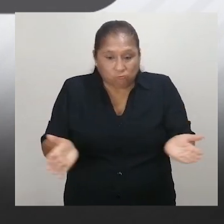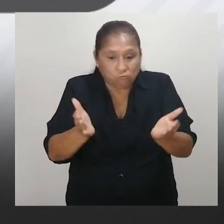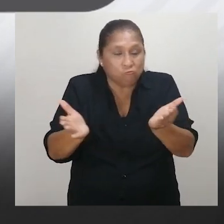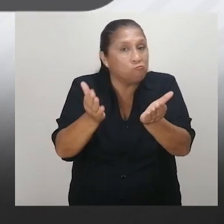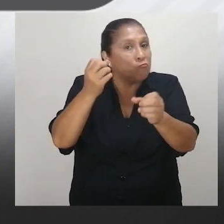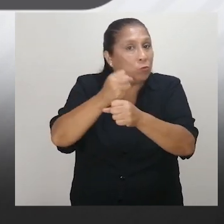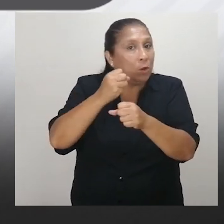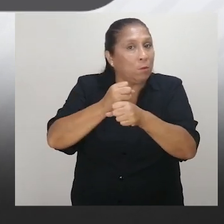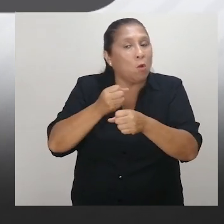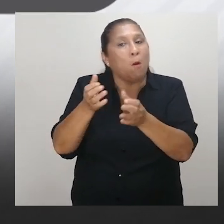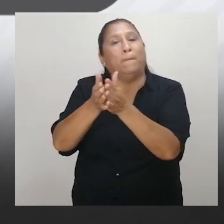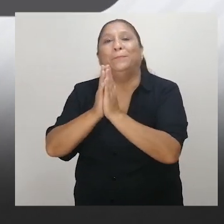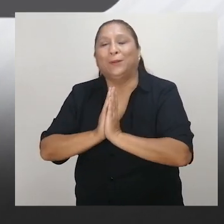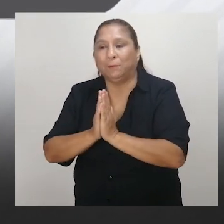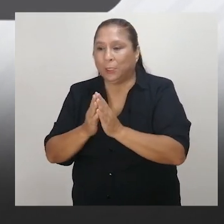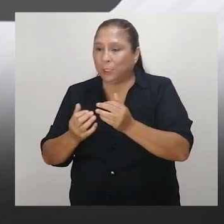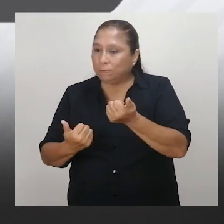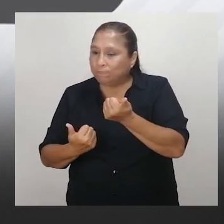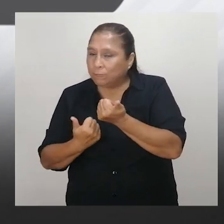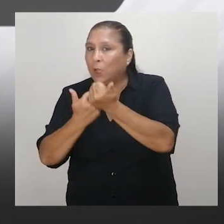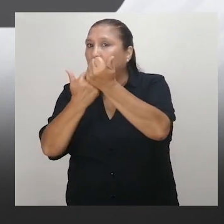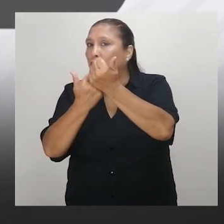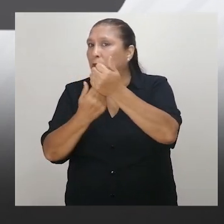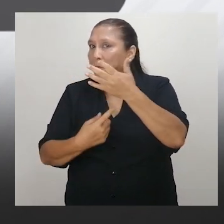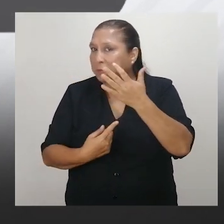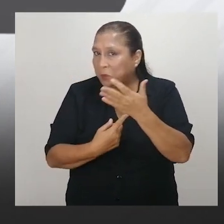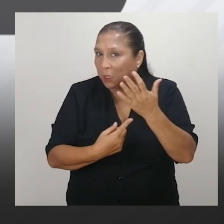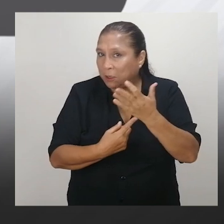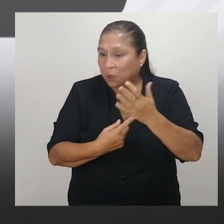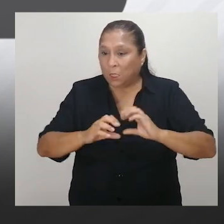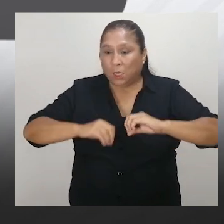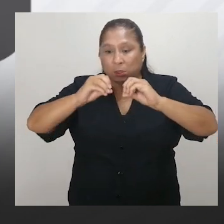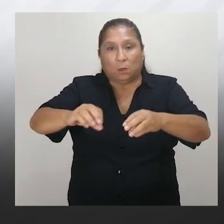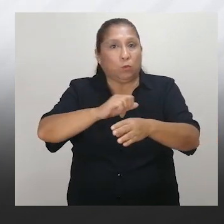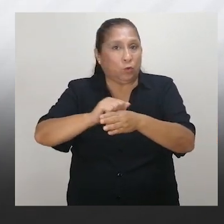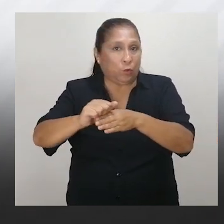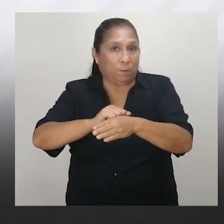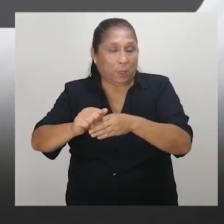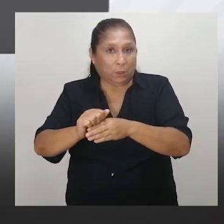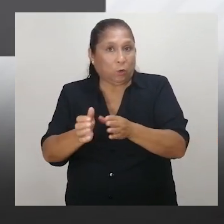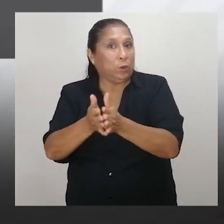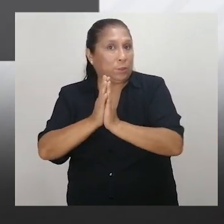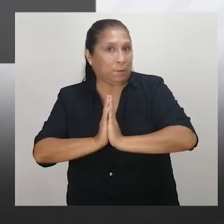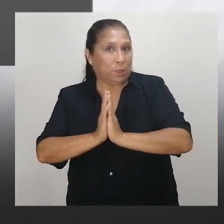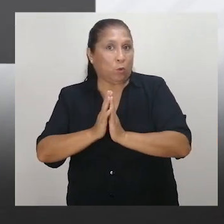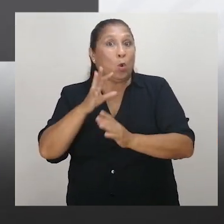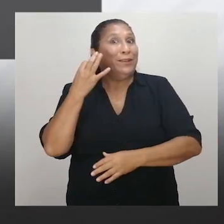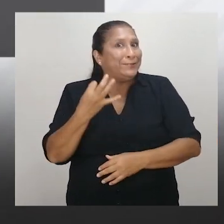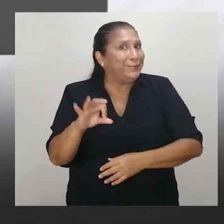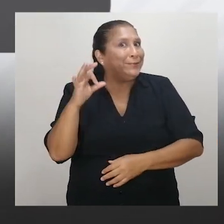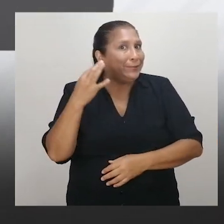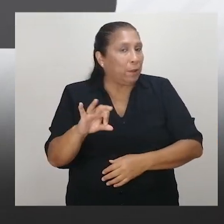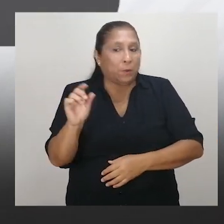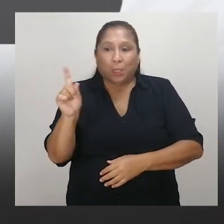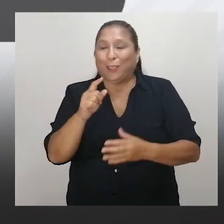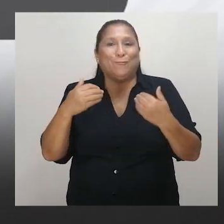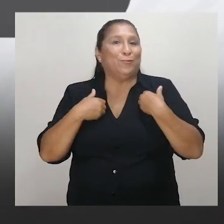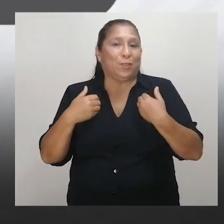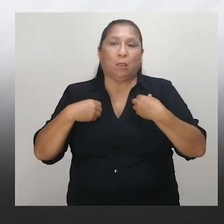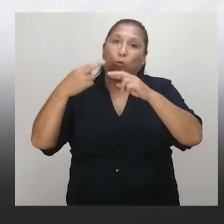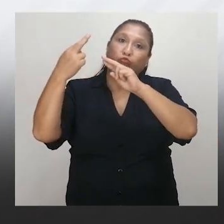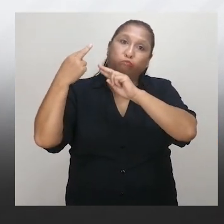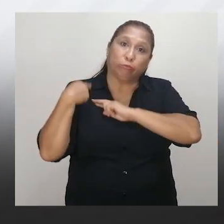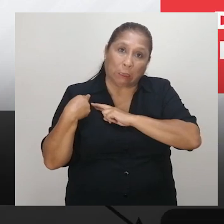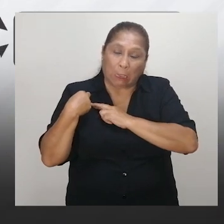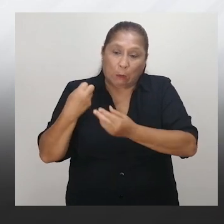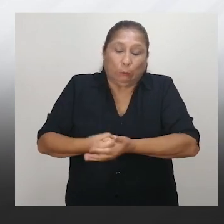gerencia de trabajo y promoción del empleo para solicitar asesoría técnica y se ejecutará lo solicitado siempre y